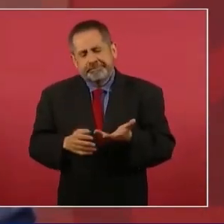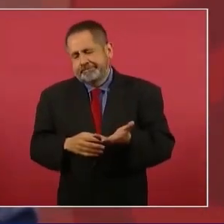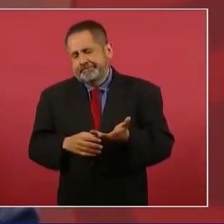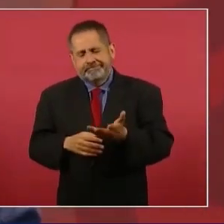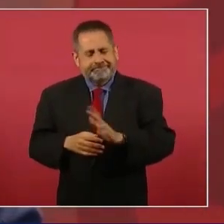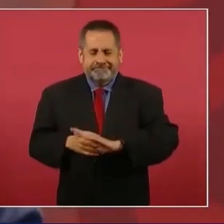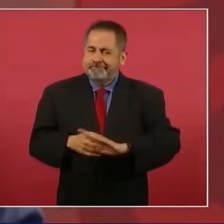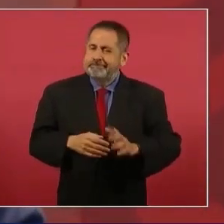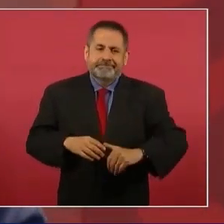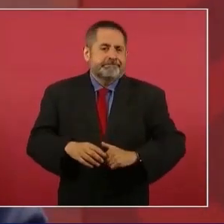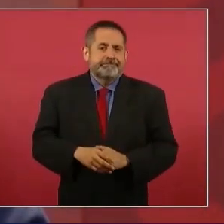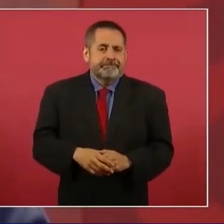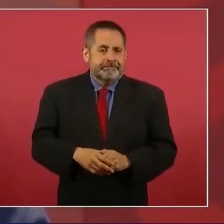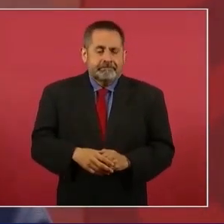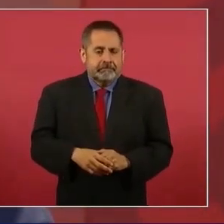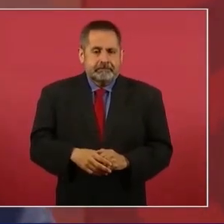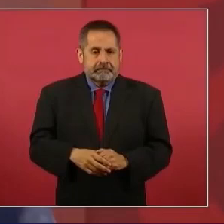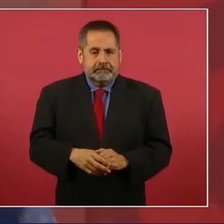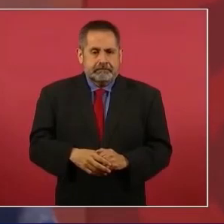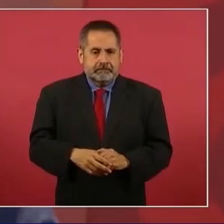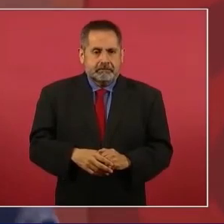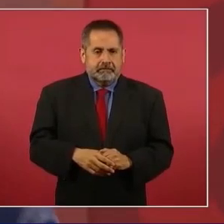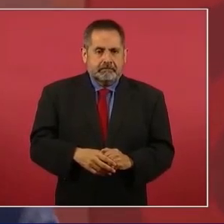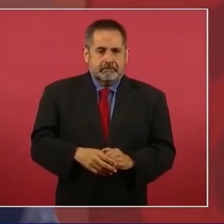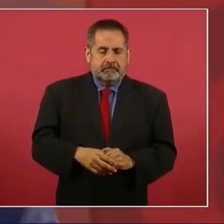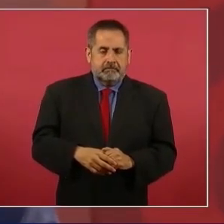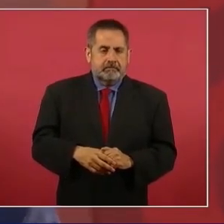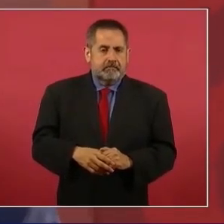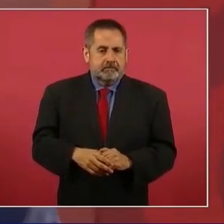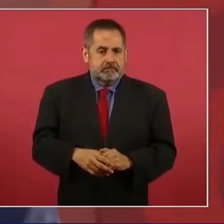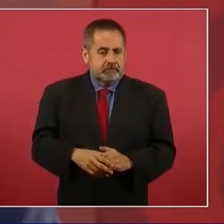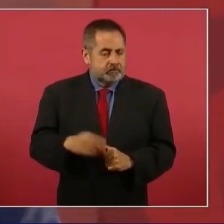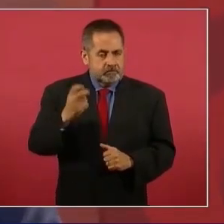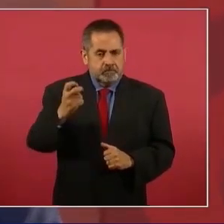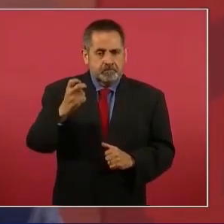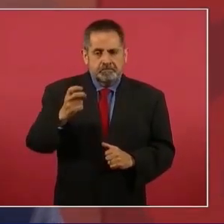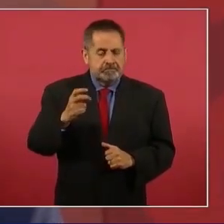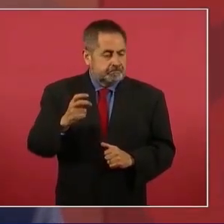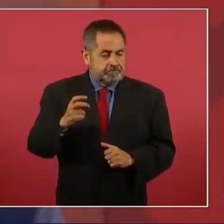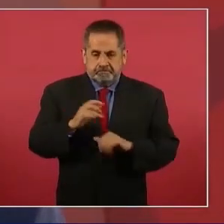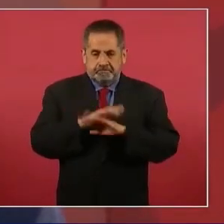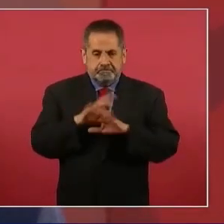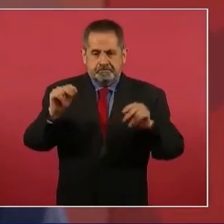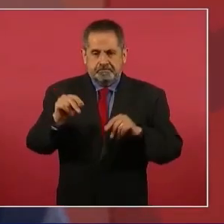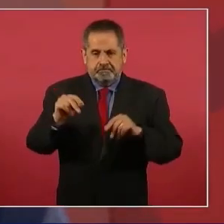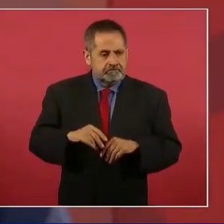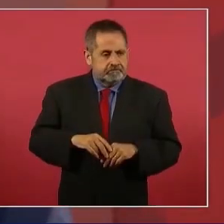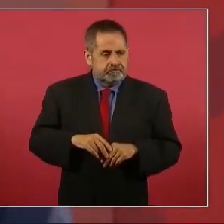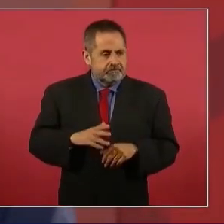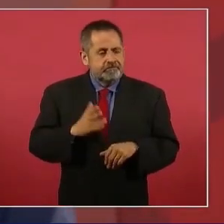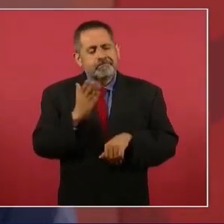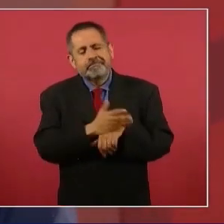por eso no a la impunidad,